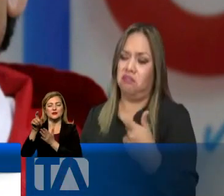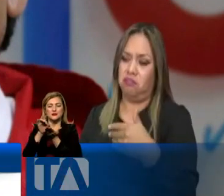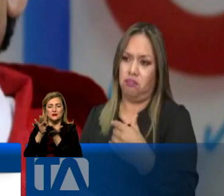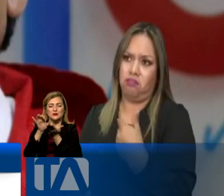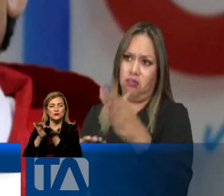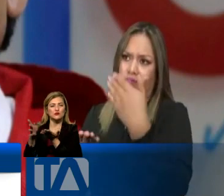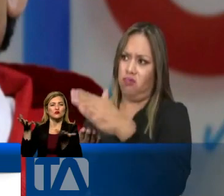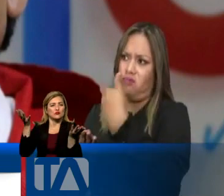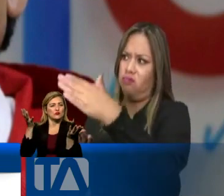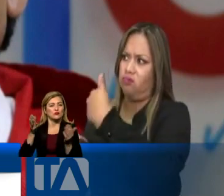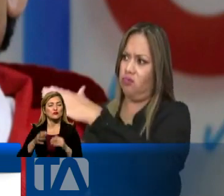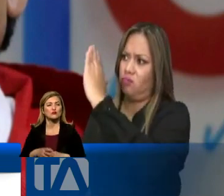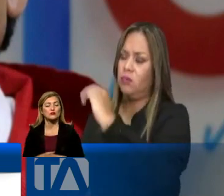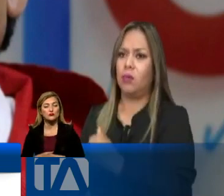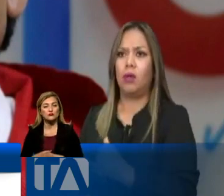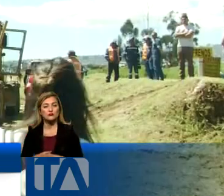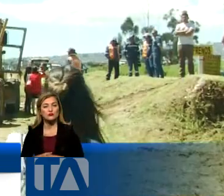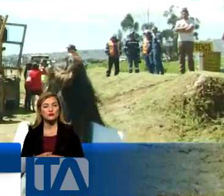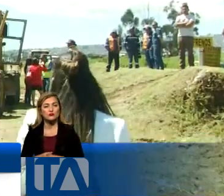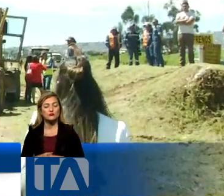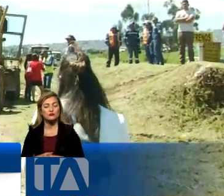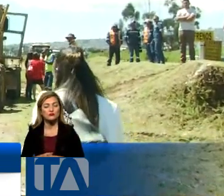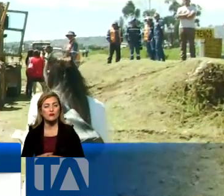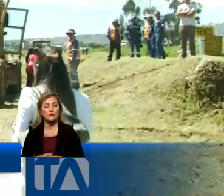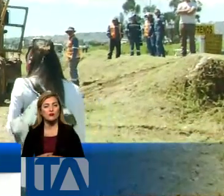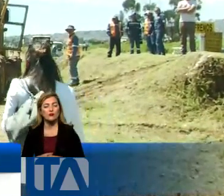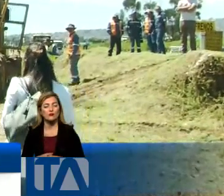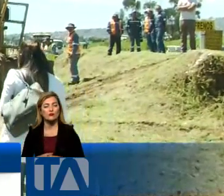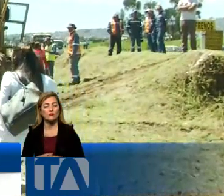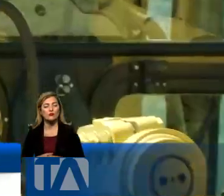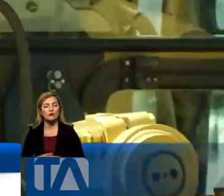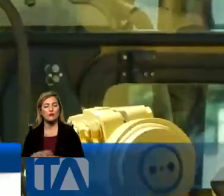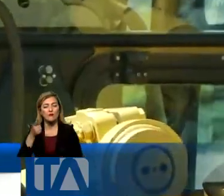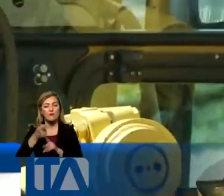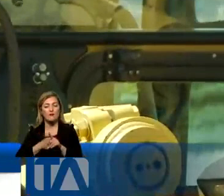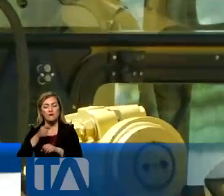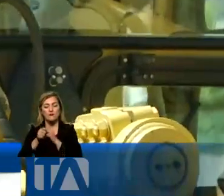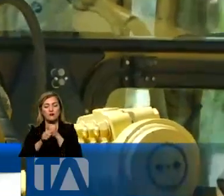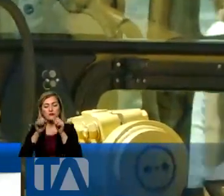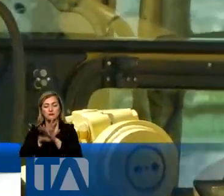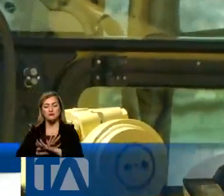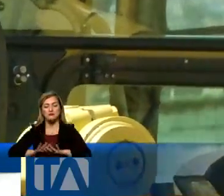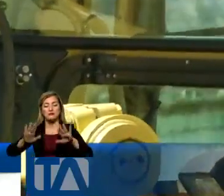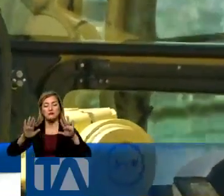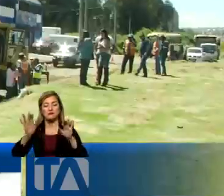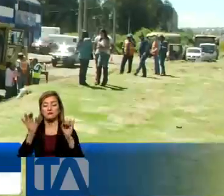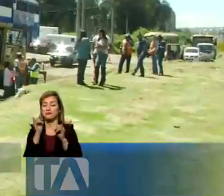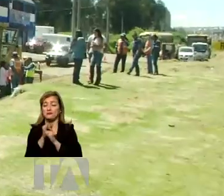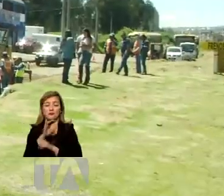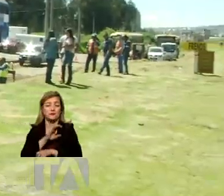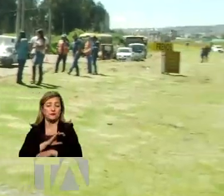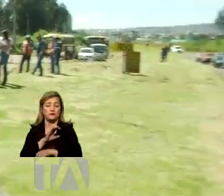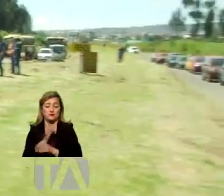separarlos. En la viña del señor hay de todo. Lo cierto es que estamos a poco más de un mes de que se termine el año y hay instituciones